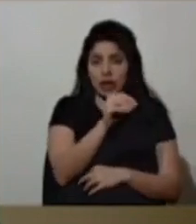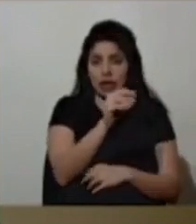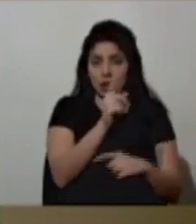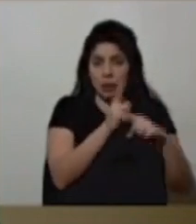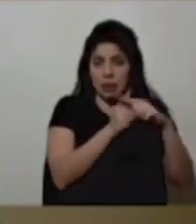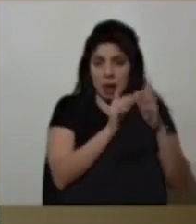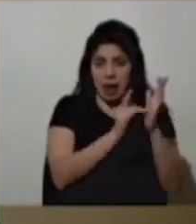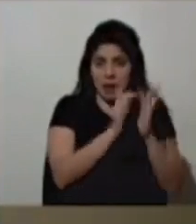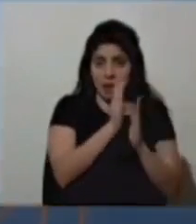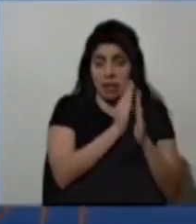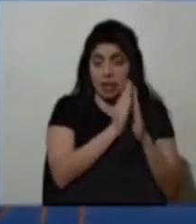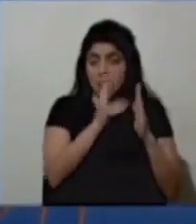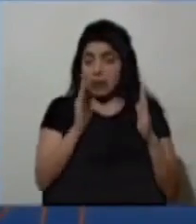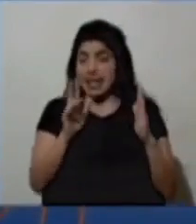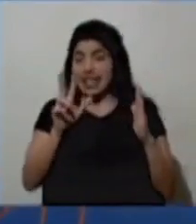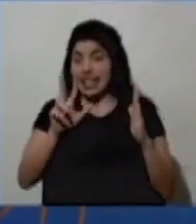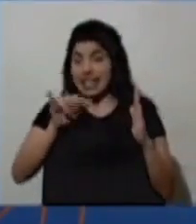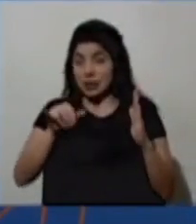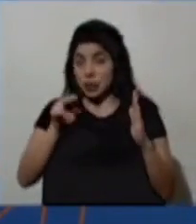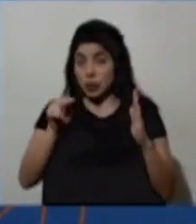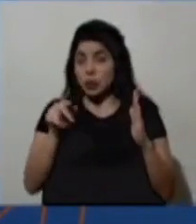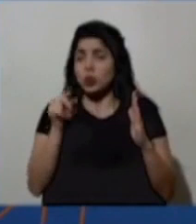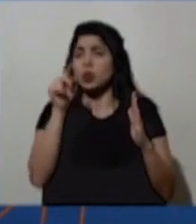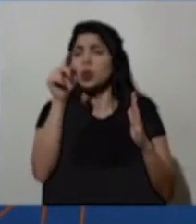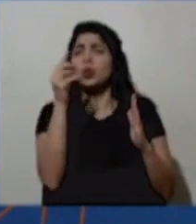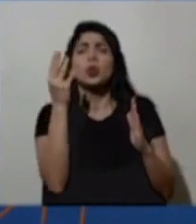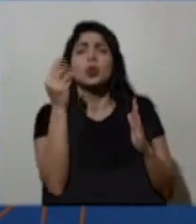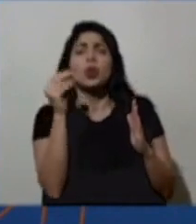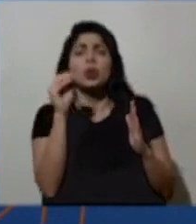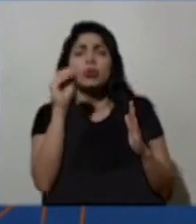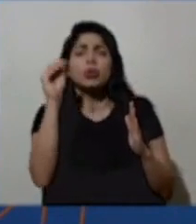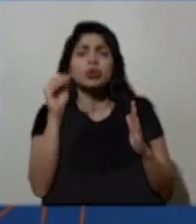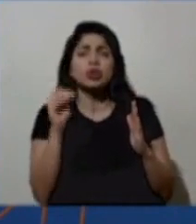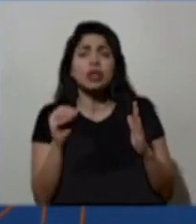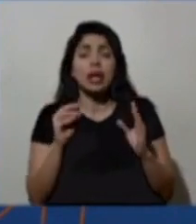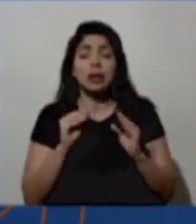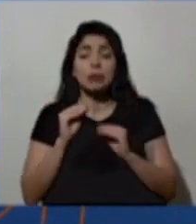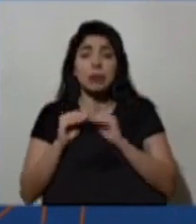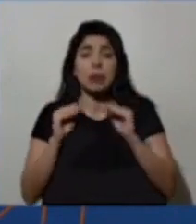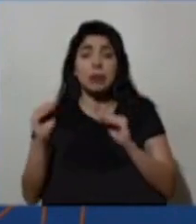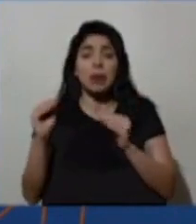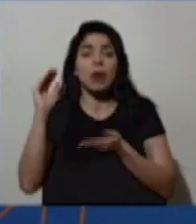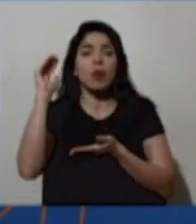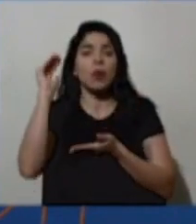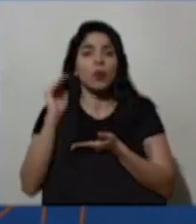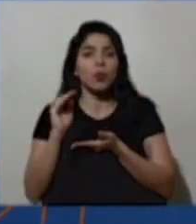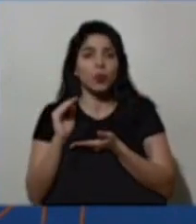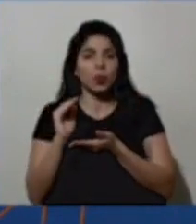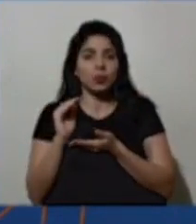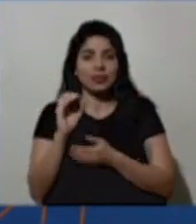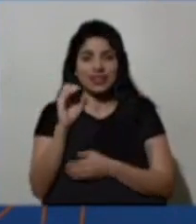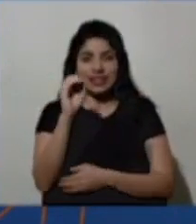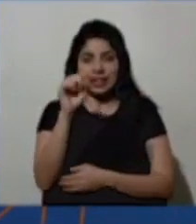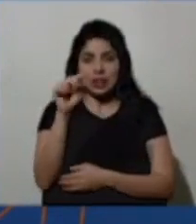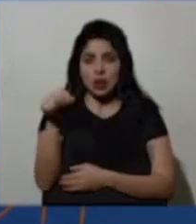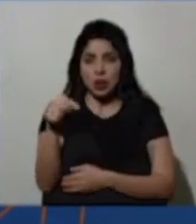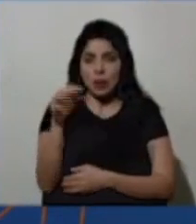Al 3 de junio, el dato que tenemos es que la tasa de reproducción se ha reducido al 0